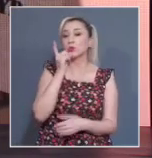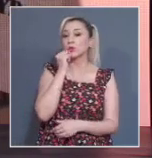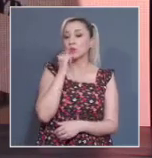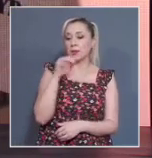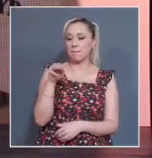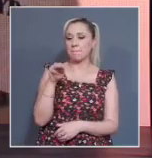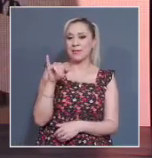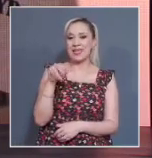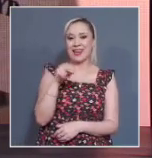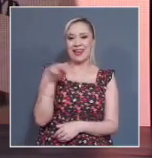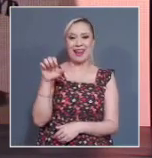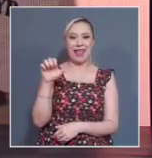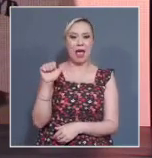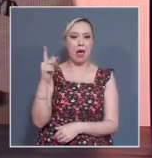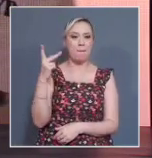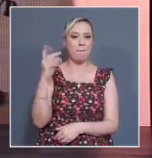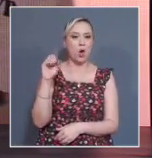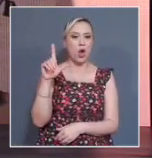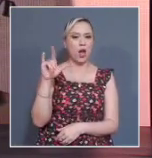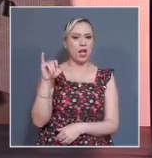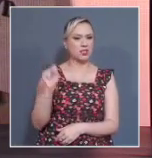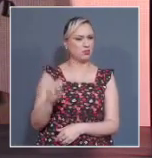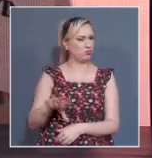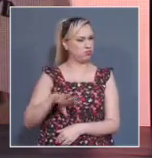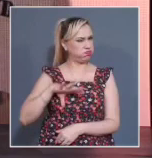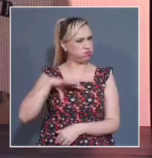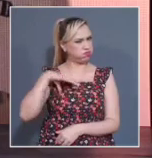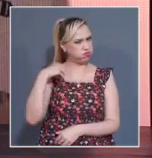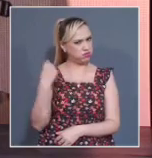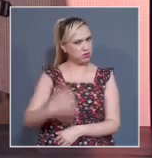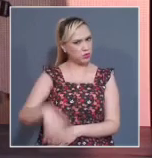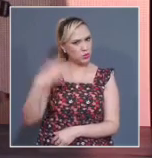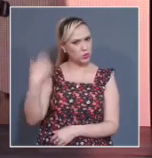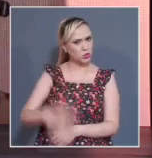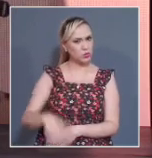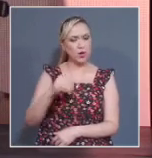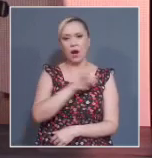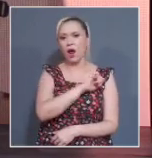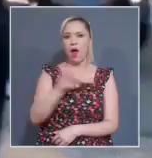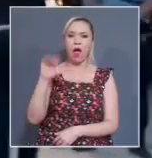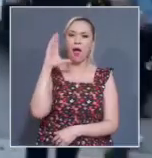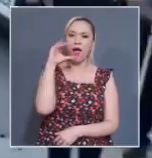abusivo de la fuerza en barrios en donde residen afrodescendientes.